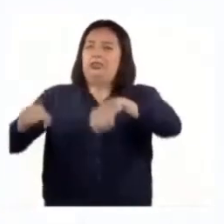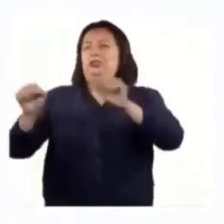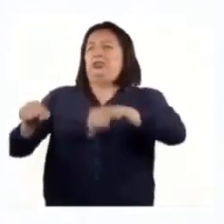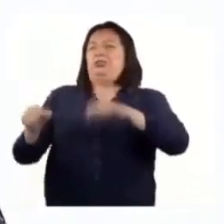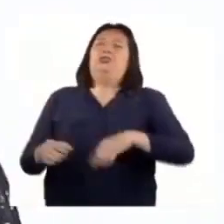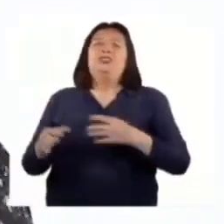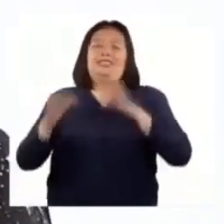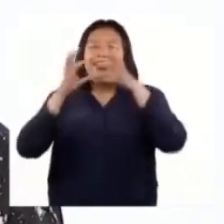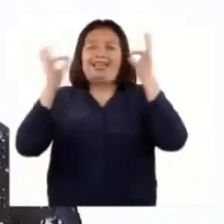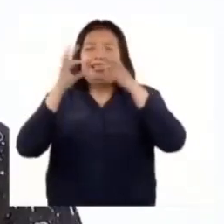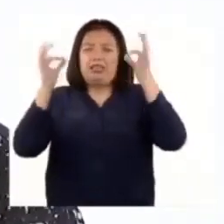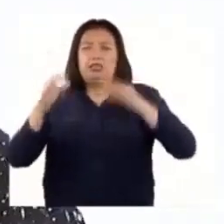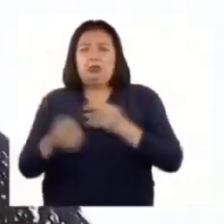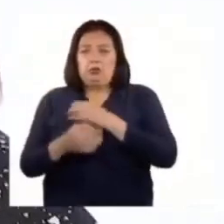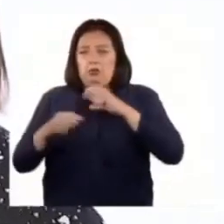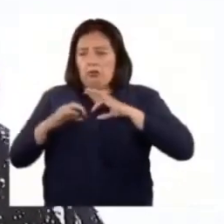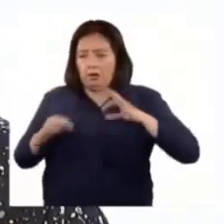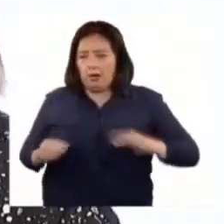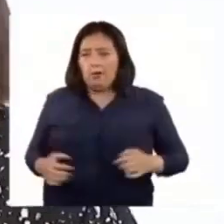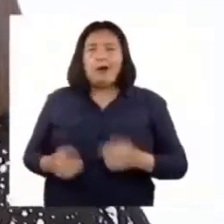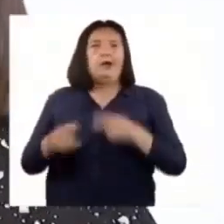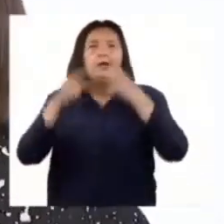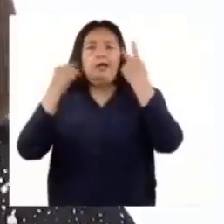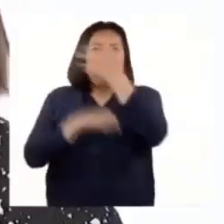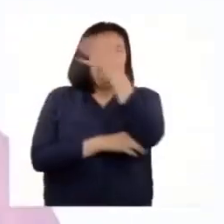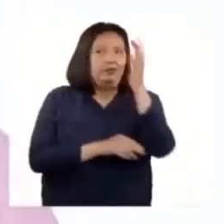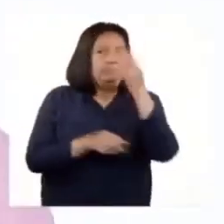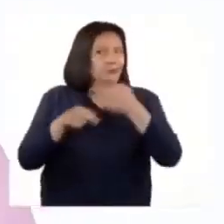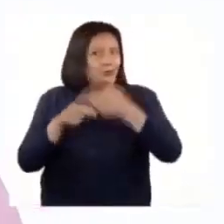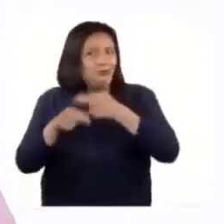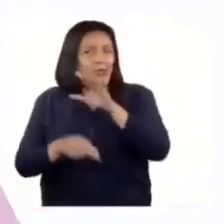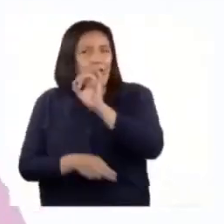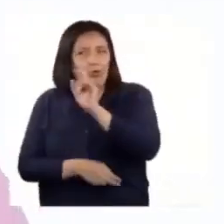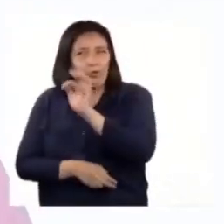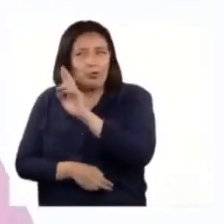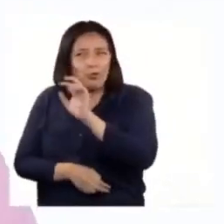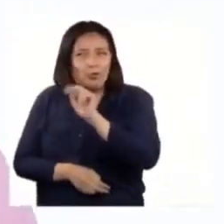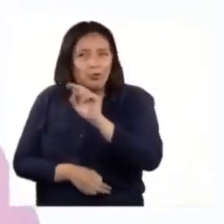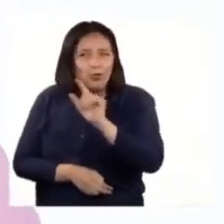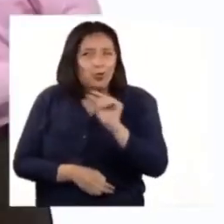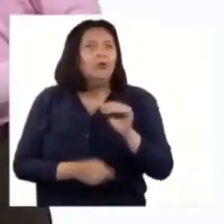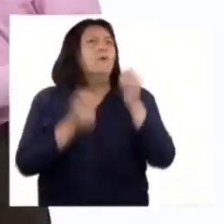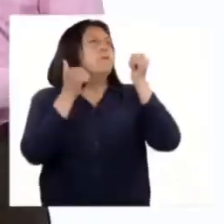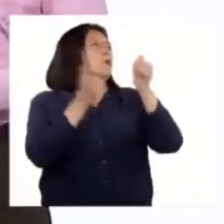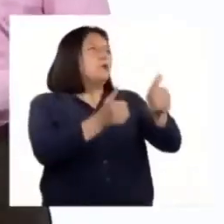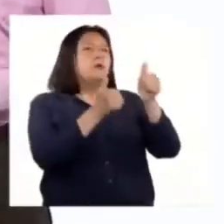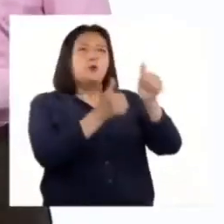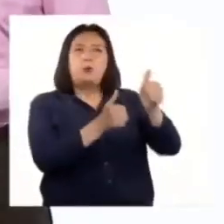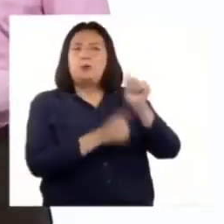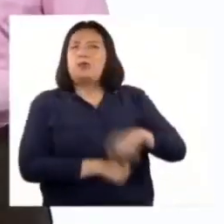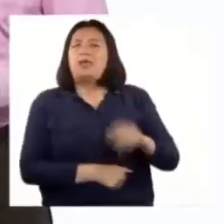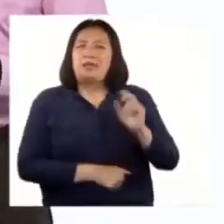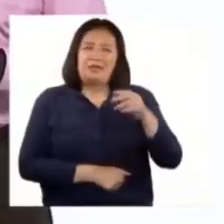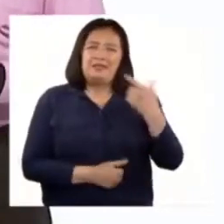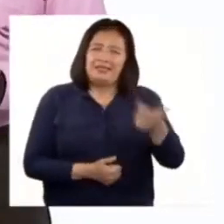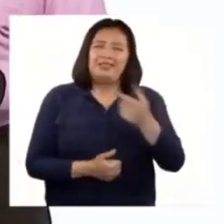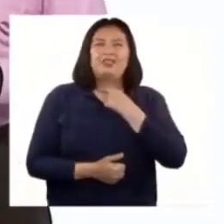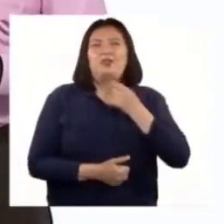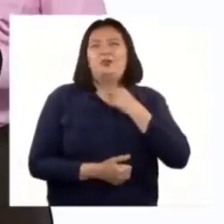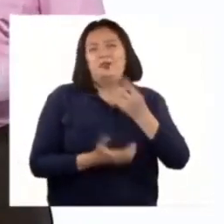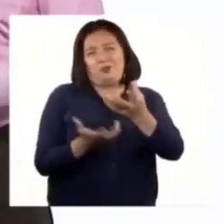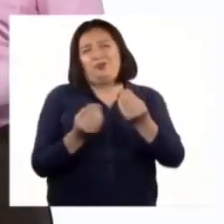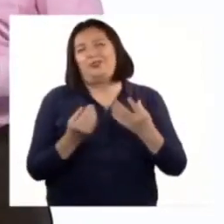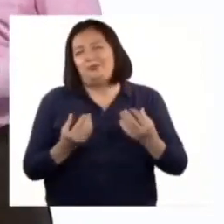claro, es un jaguar. En nuestra selva peruana también es llamado otorongo. B. Muy bien, Patricia. B. Qué bonito que te gusten